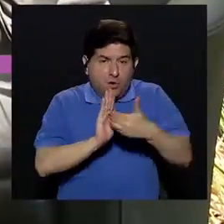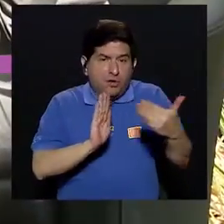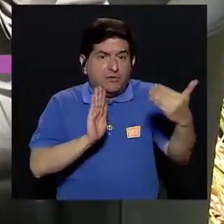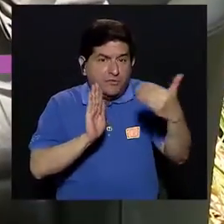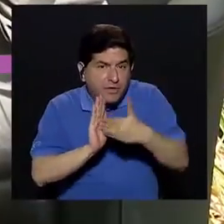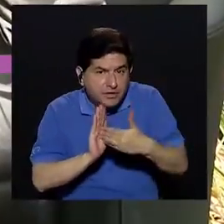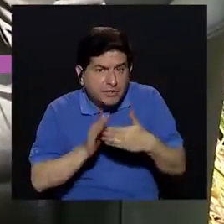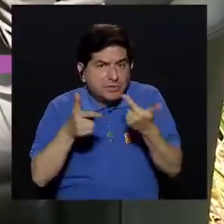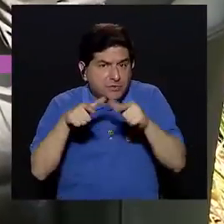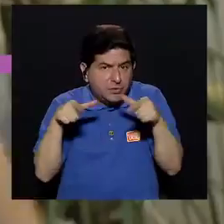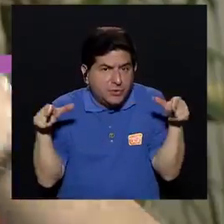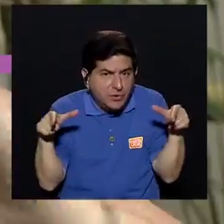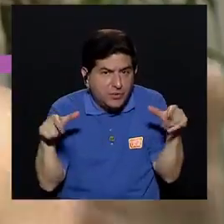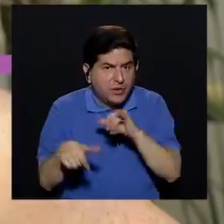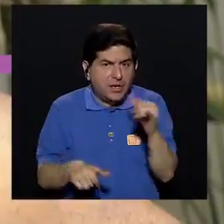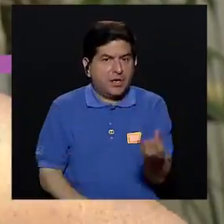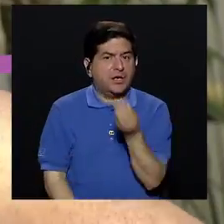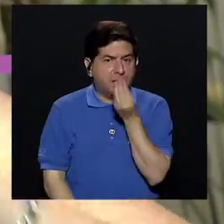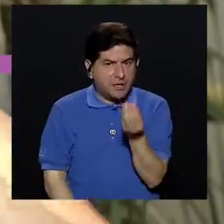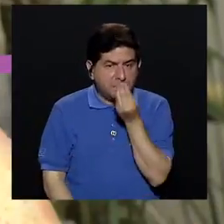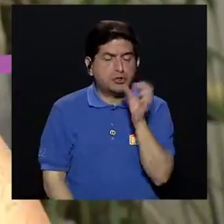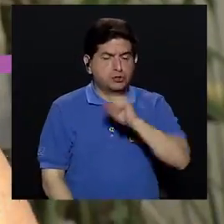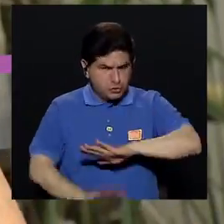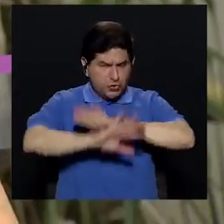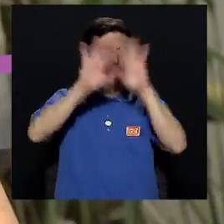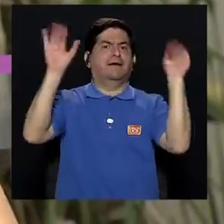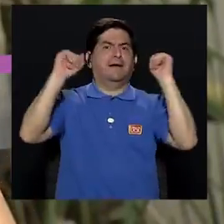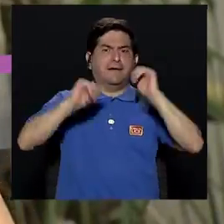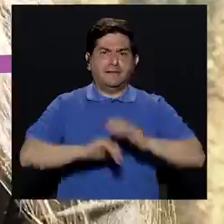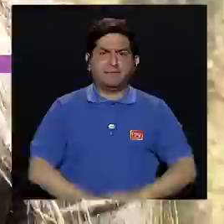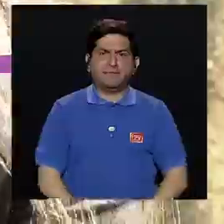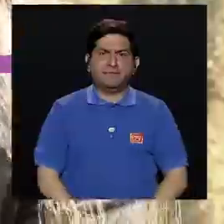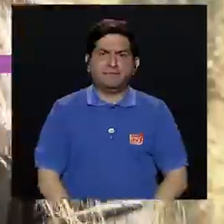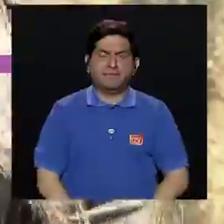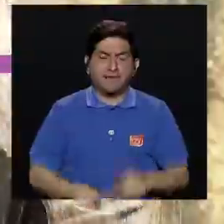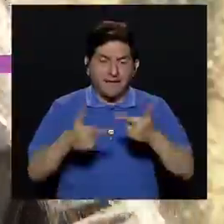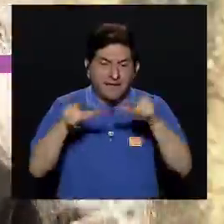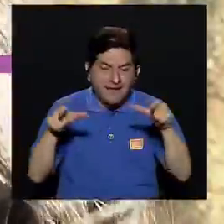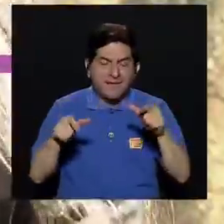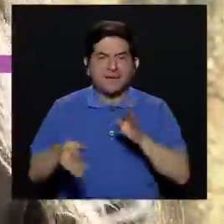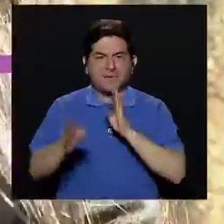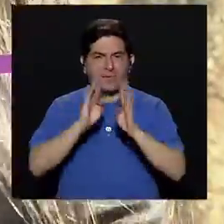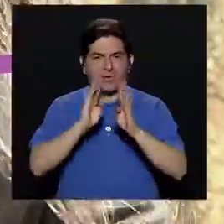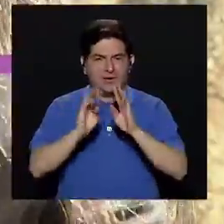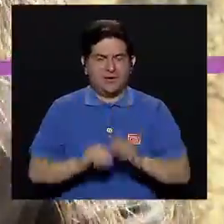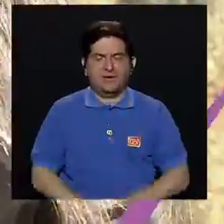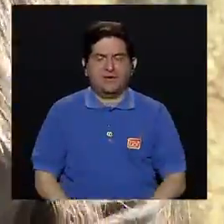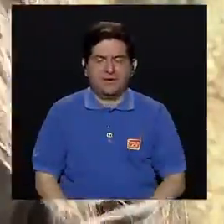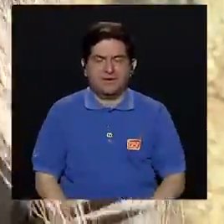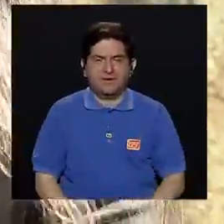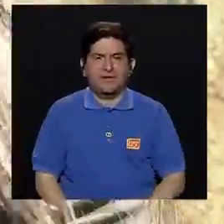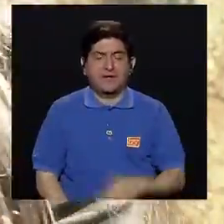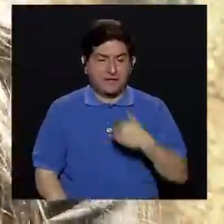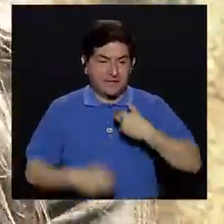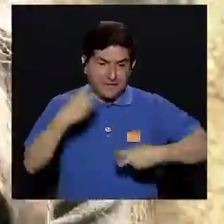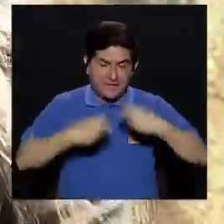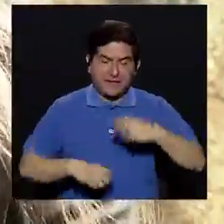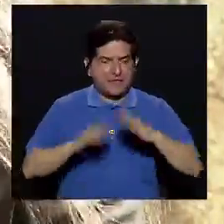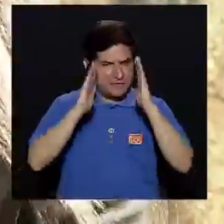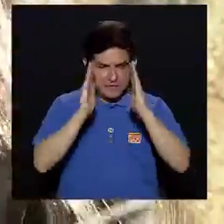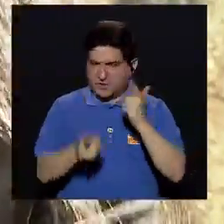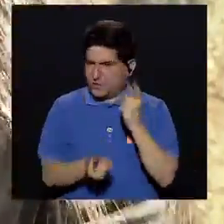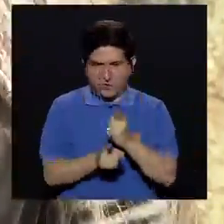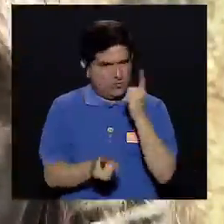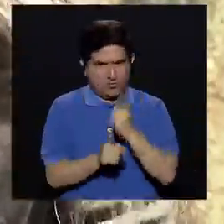afectación en el lenguaje y también en la alimentación. Claro, claro, o sea, en el lenguaje y en la alimentación va a tener problemas si no se le da el tratamiento